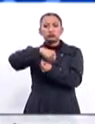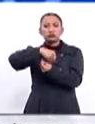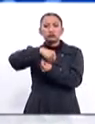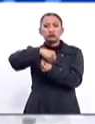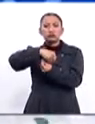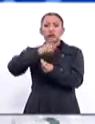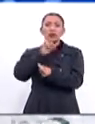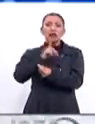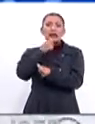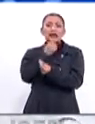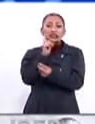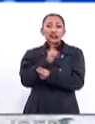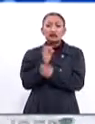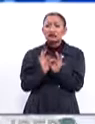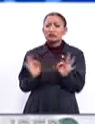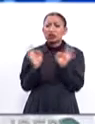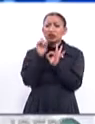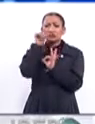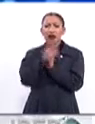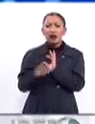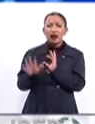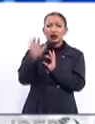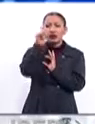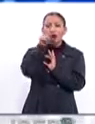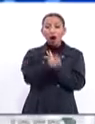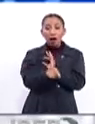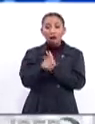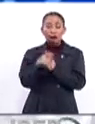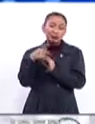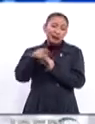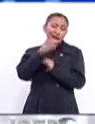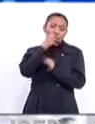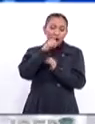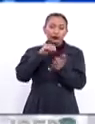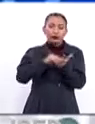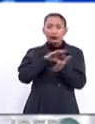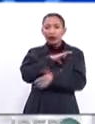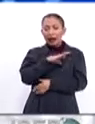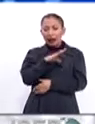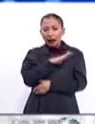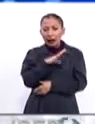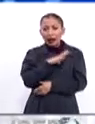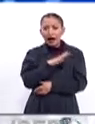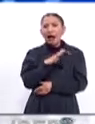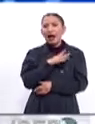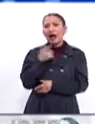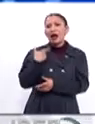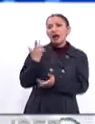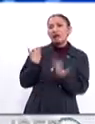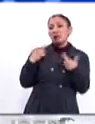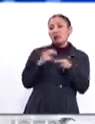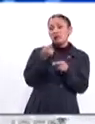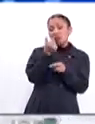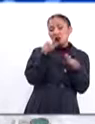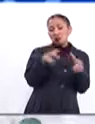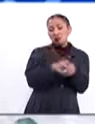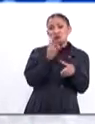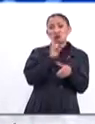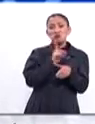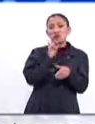Las y las niñas son vitales en todas estas áreas, pero aún se restan desprende representadas.